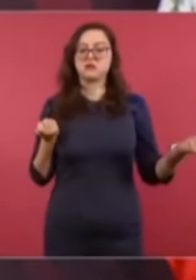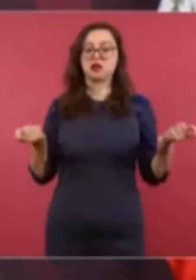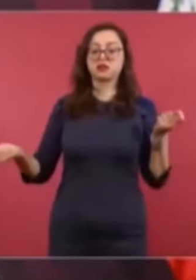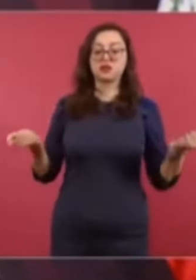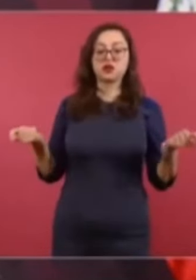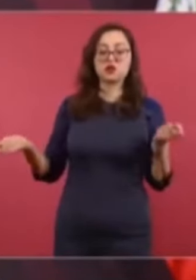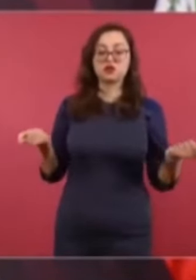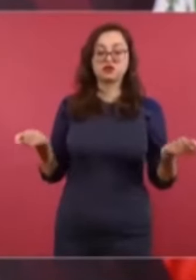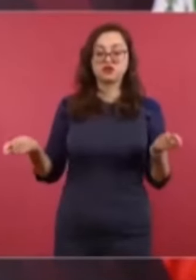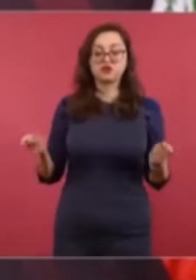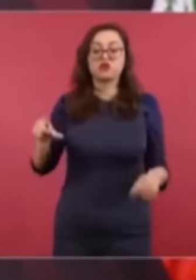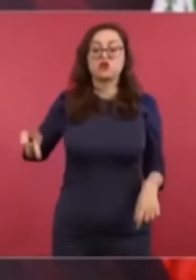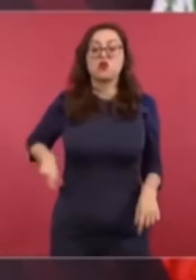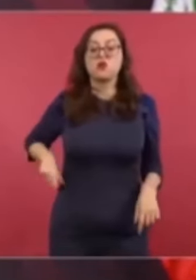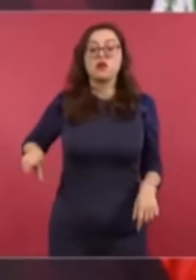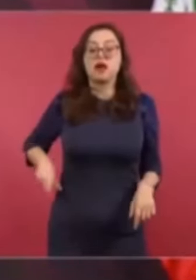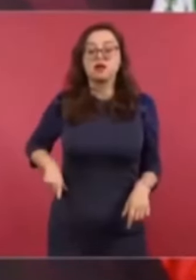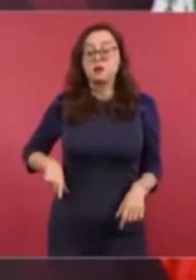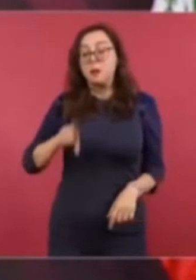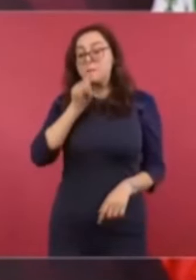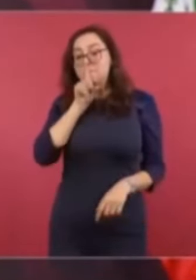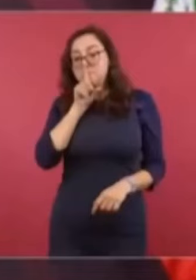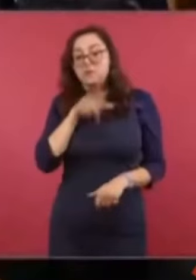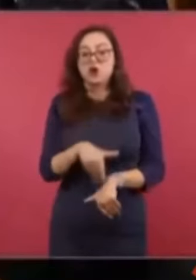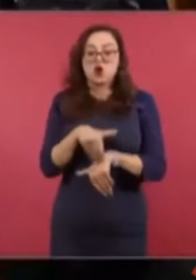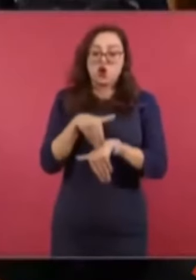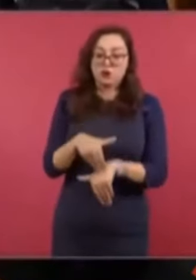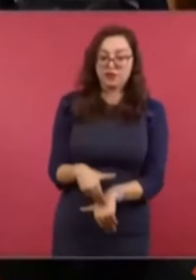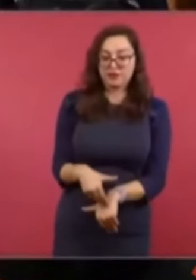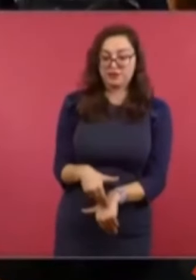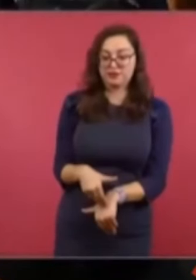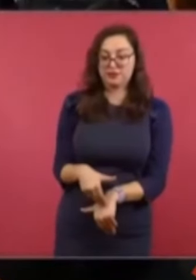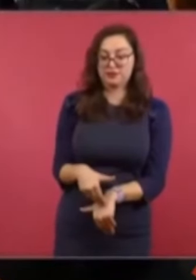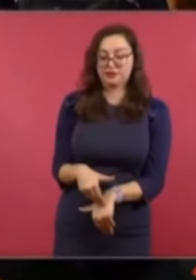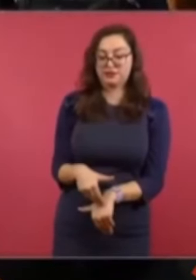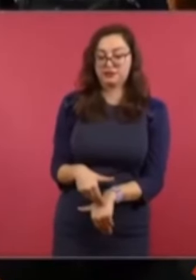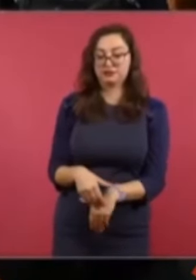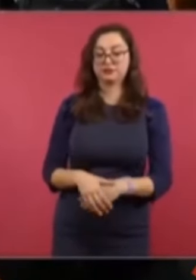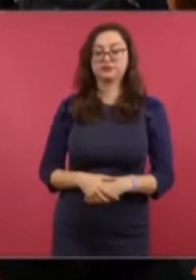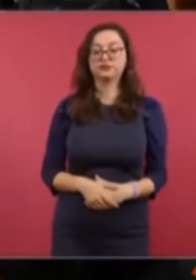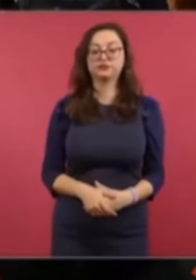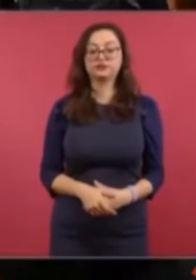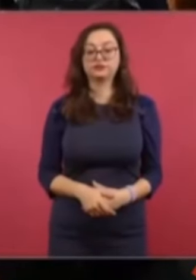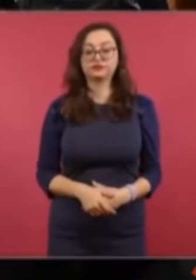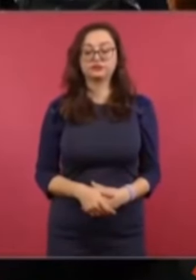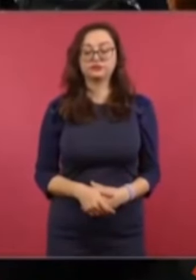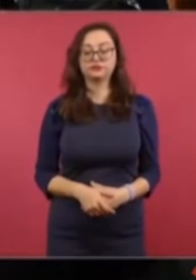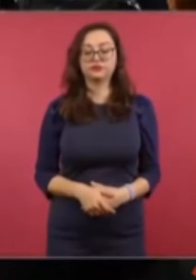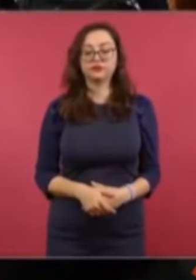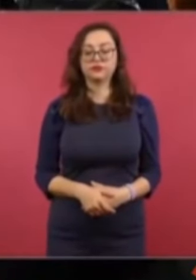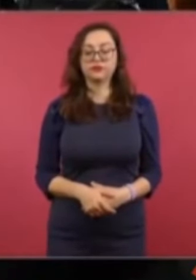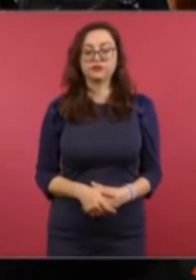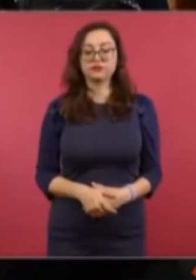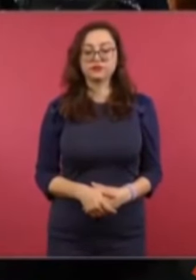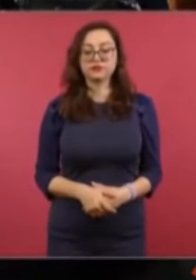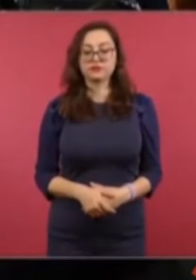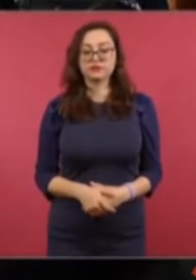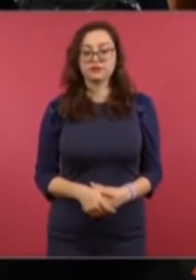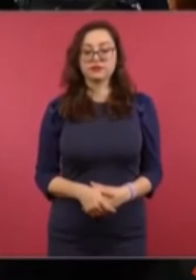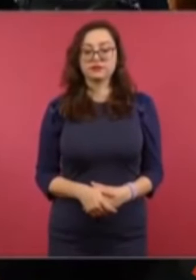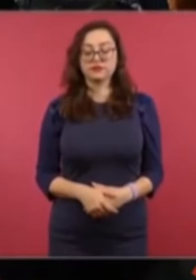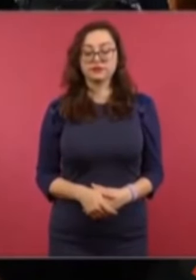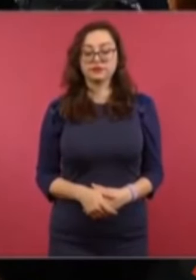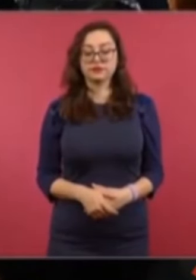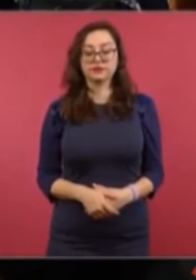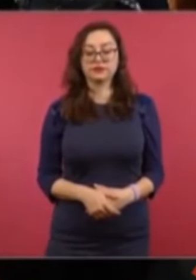influencias, incluso ellos ponían